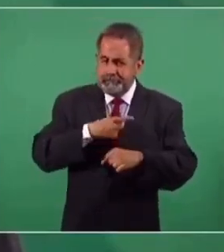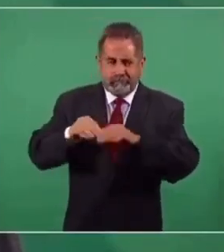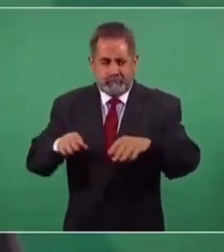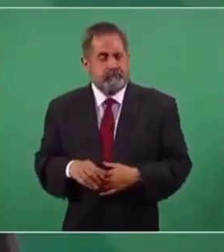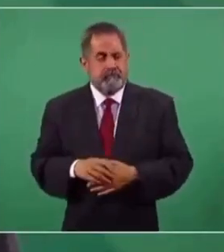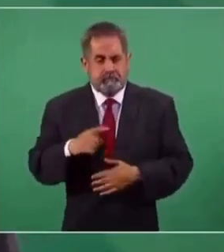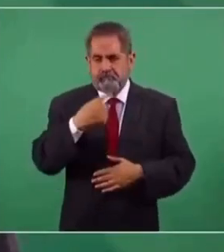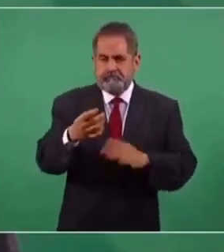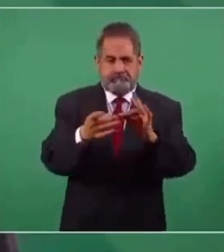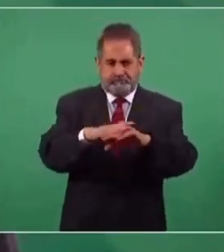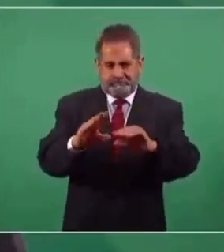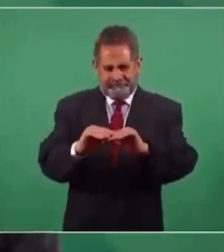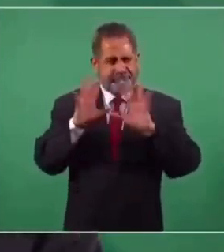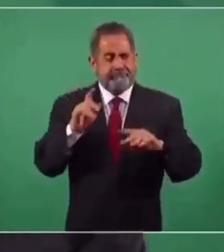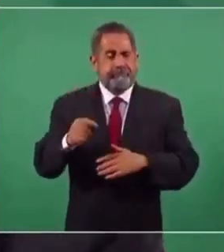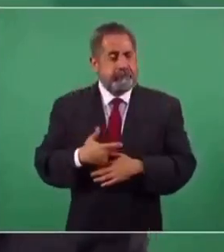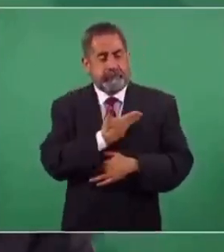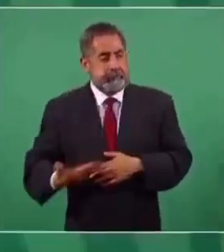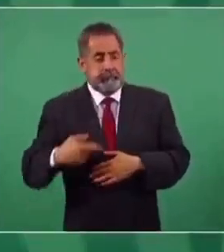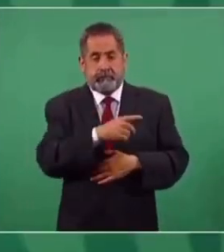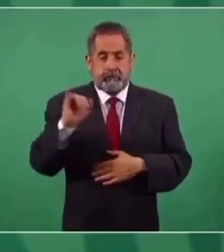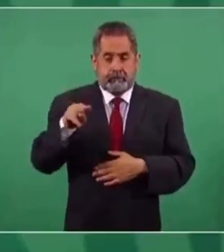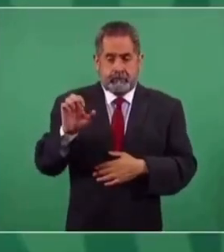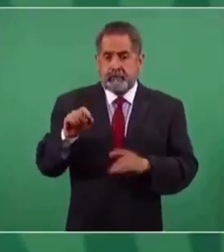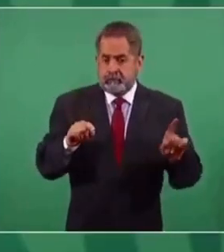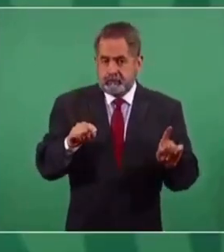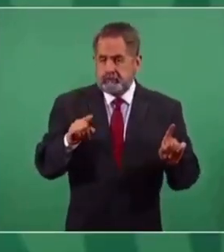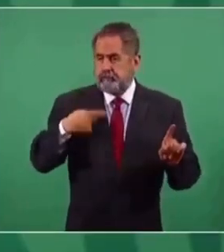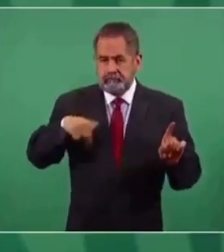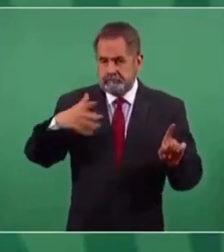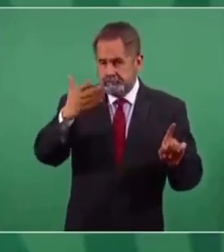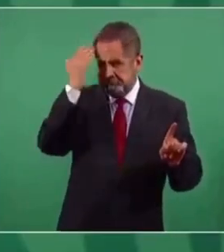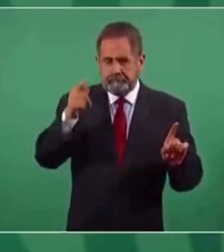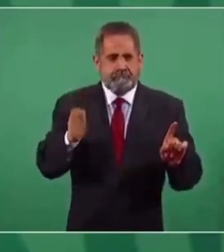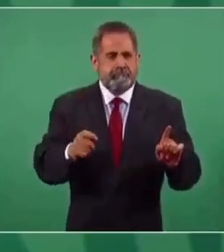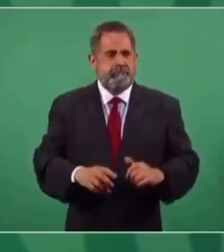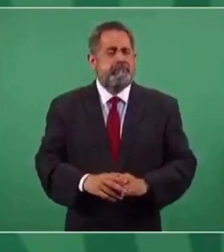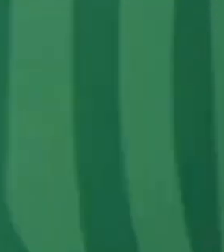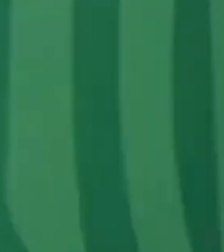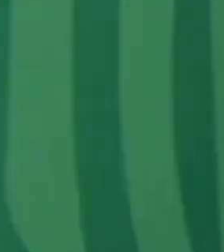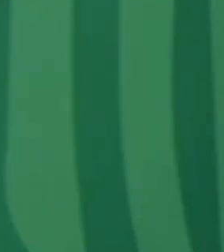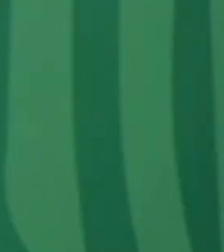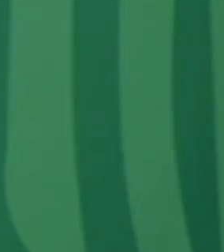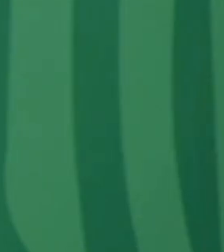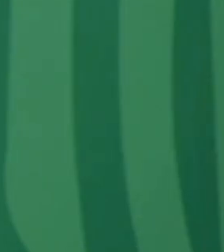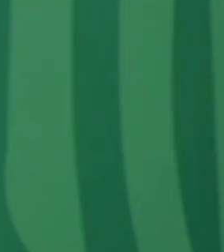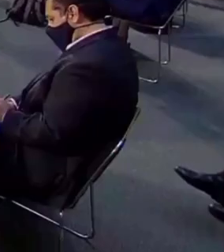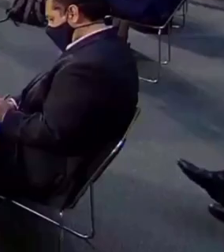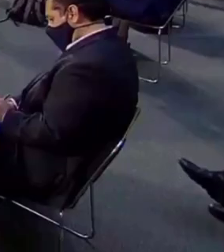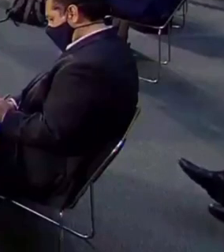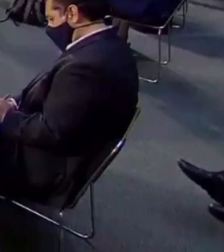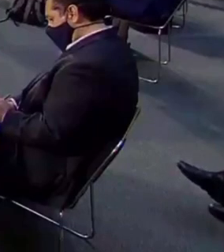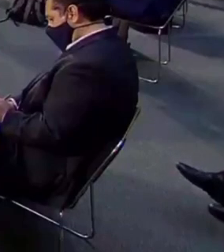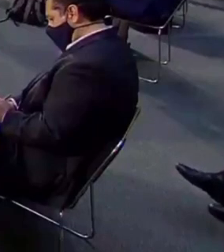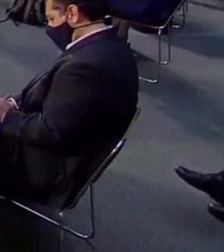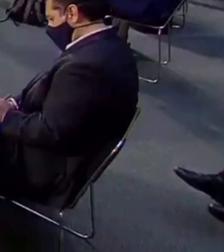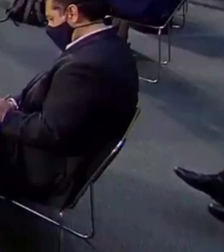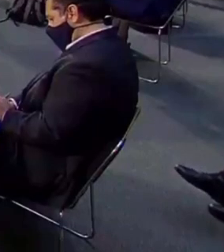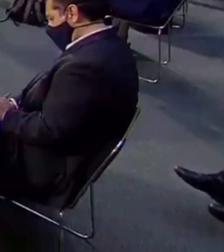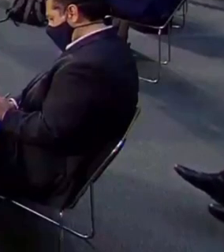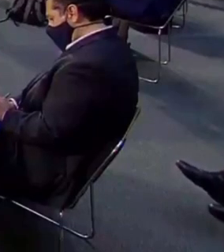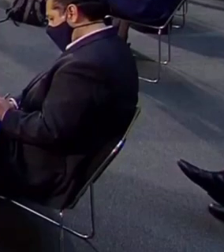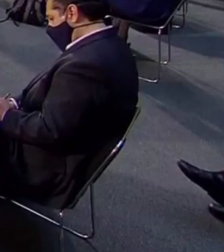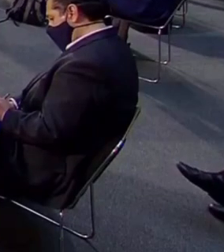Hay que aclarar de que el presidente del INE, porque eso no lo sabe la población, y creo que uno o dos consejeros más,